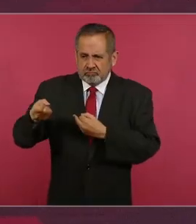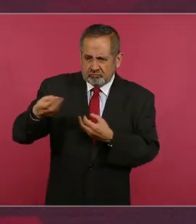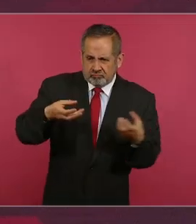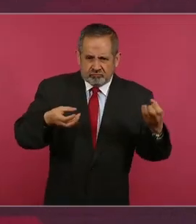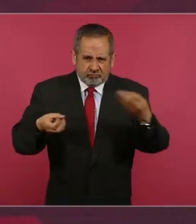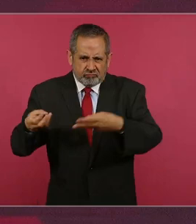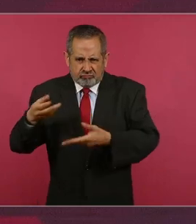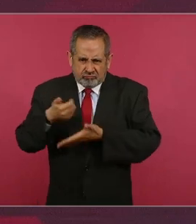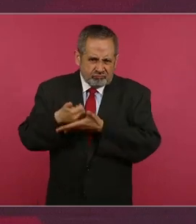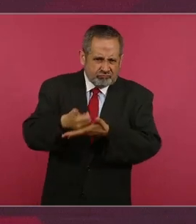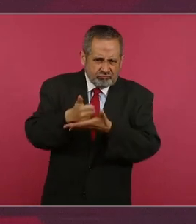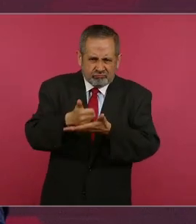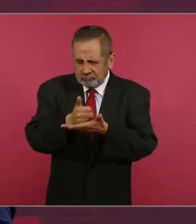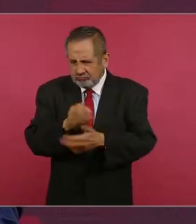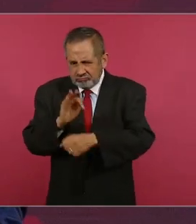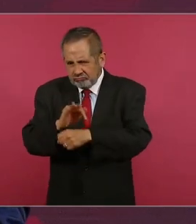haciendo,